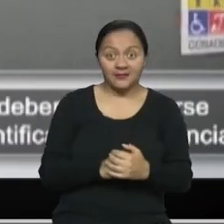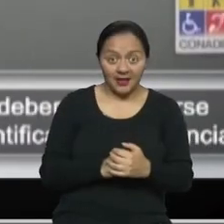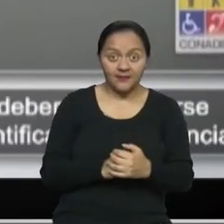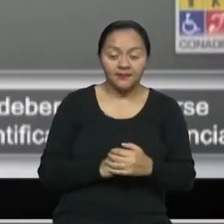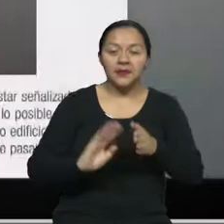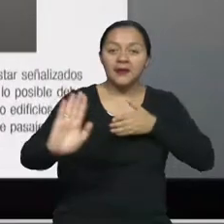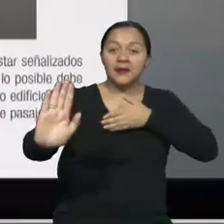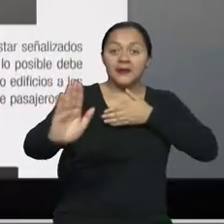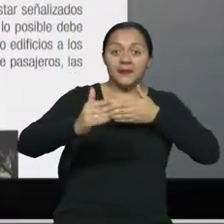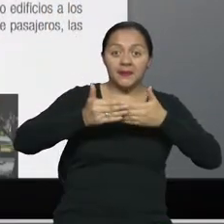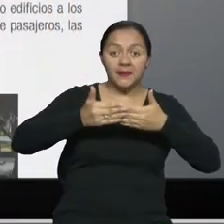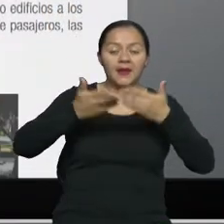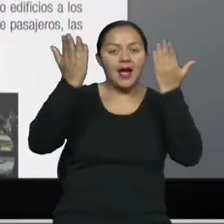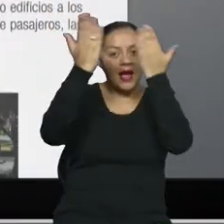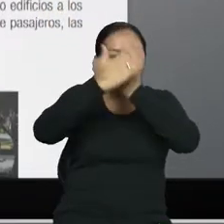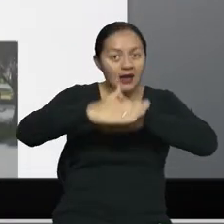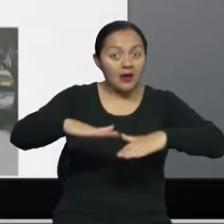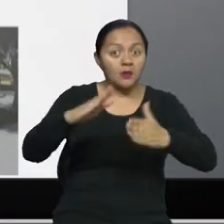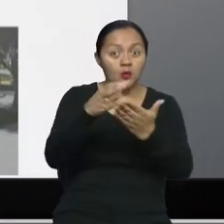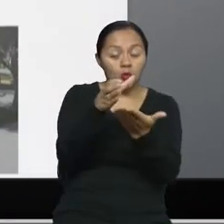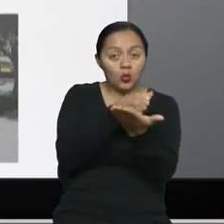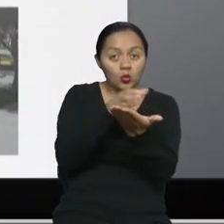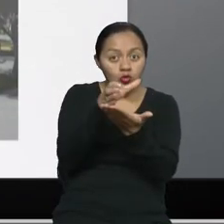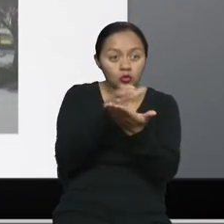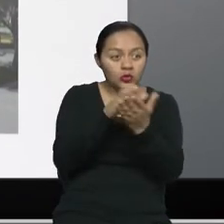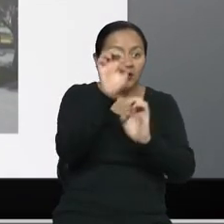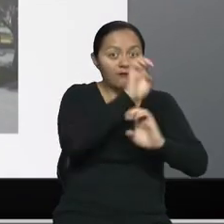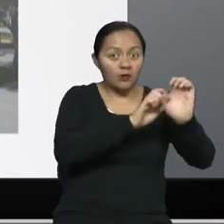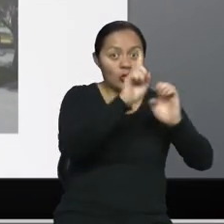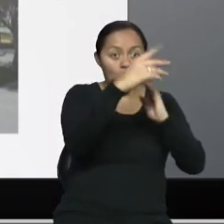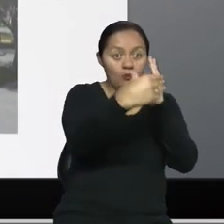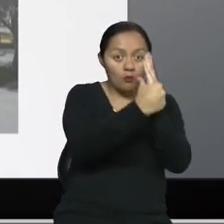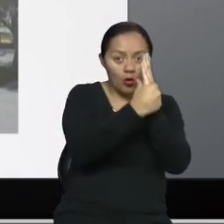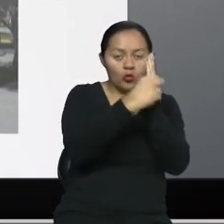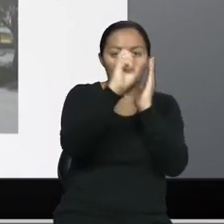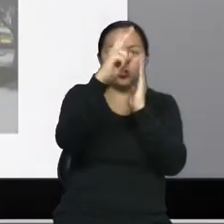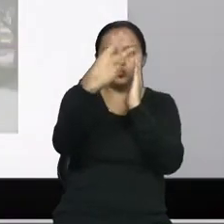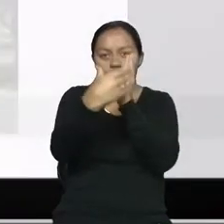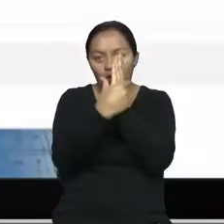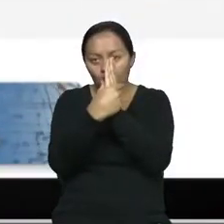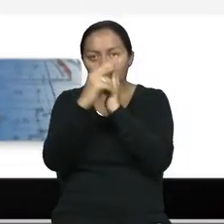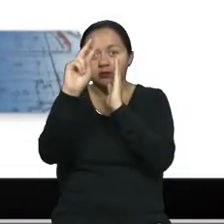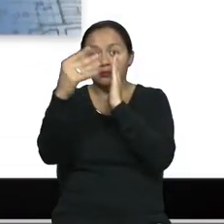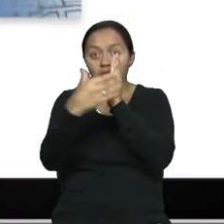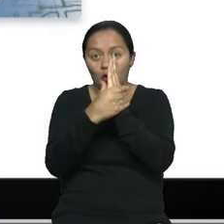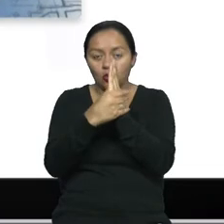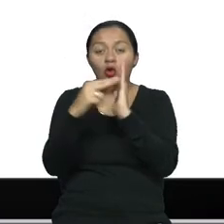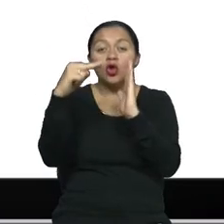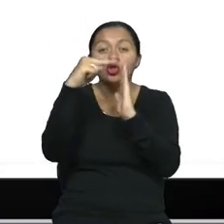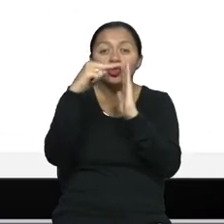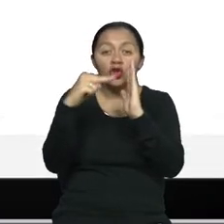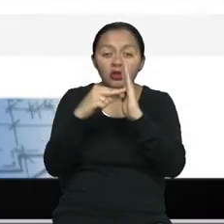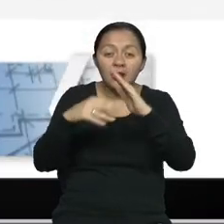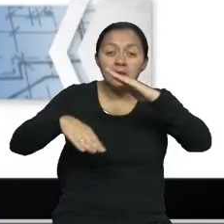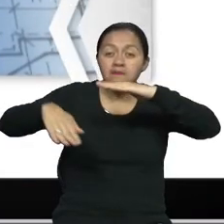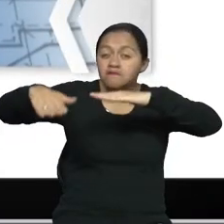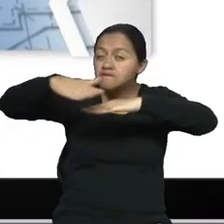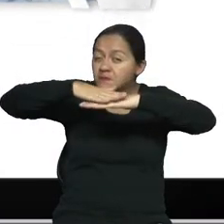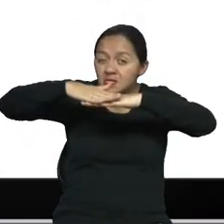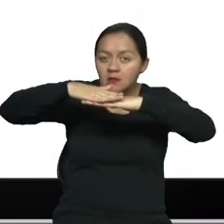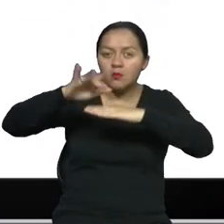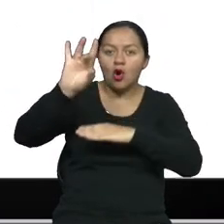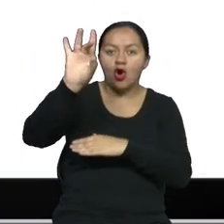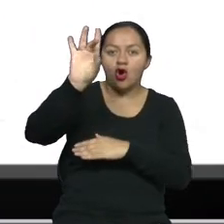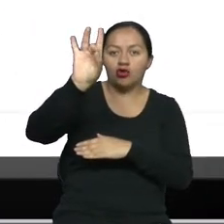finalizar el cumplimiento con cada una de las evaluaciones por módulo y obteniendo una nota mínima de 8, equivalente al 80%,